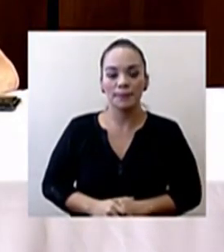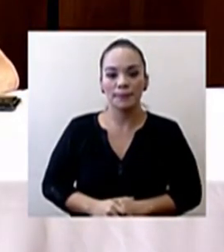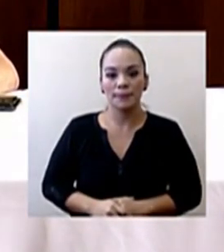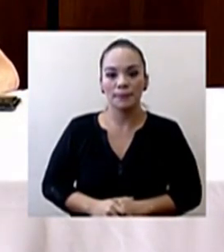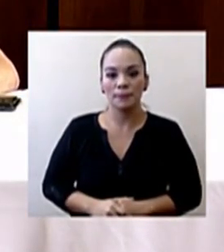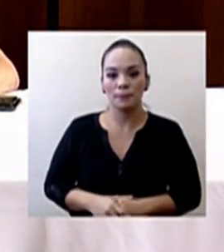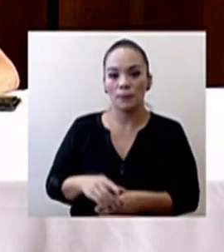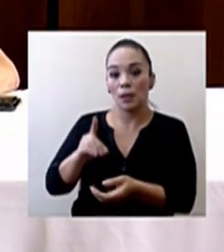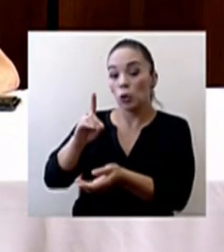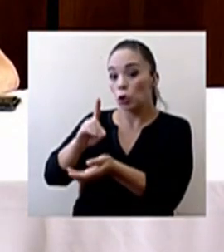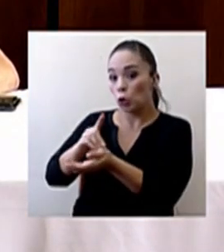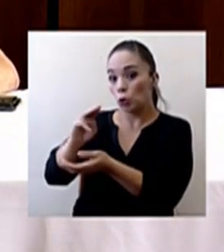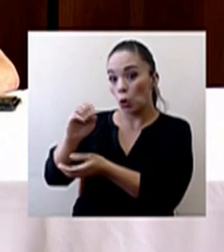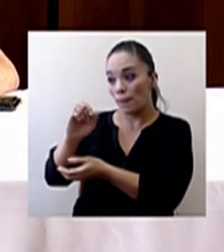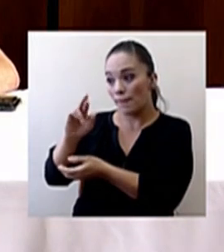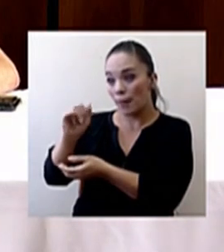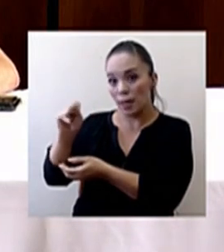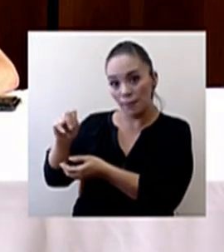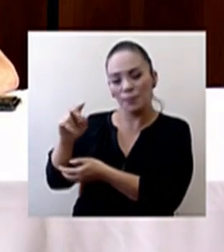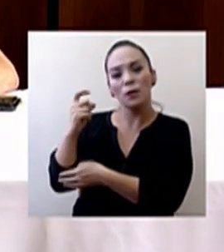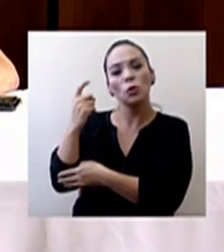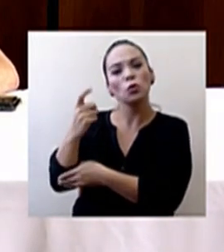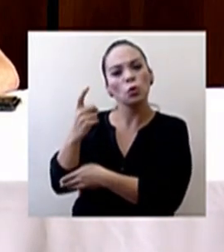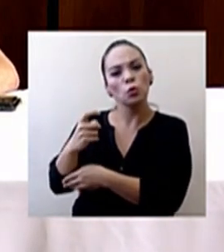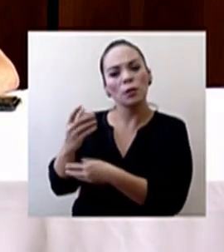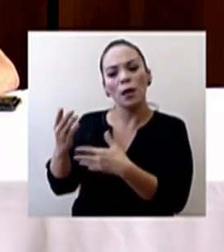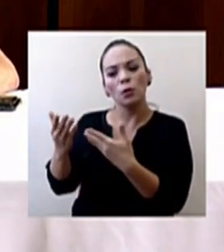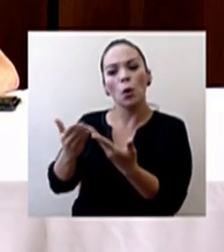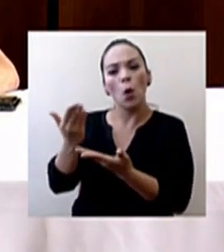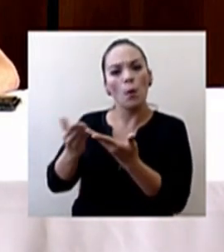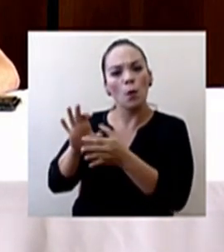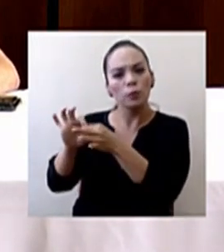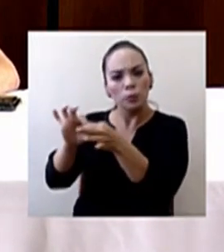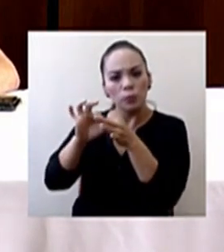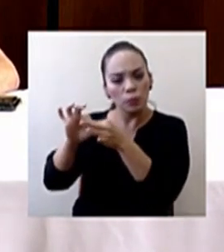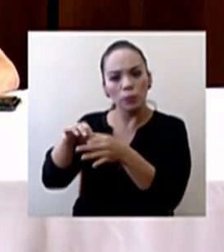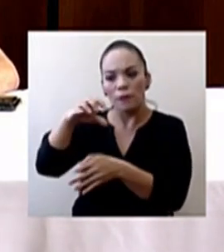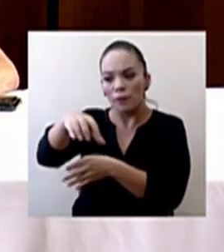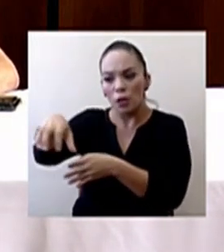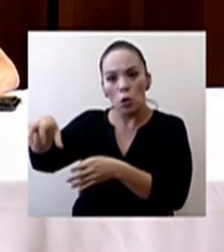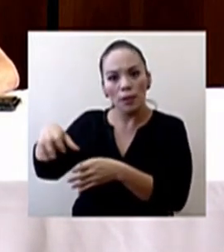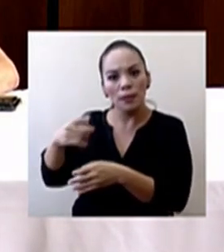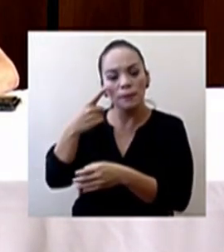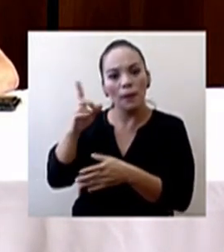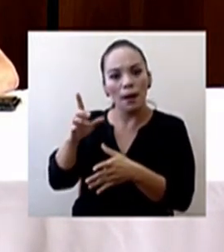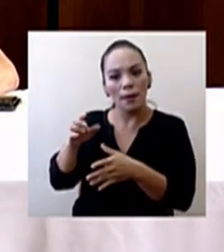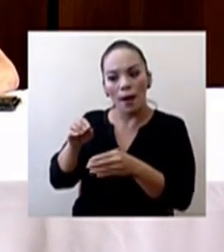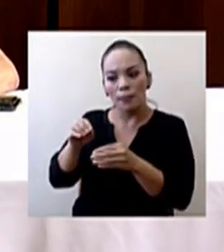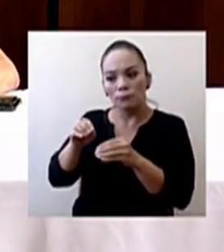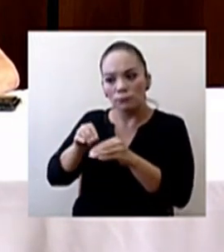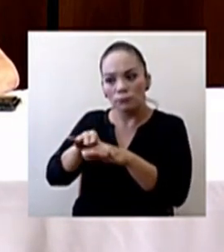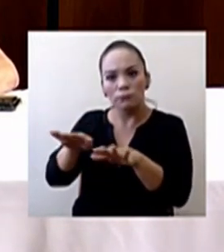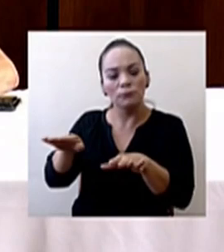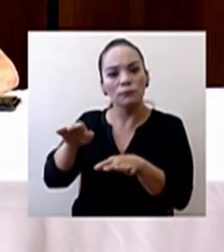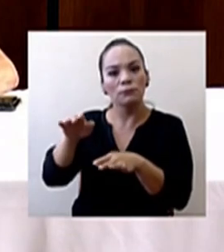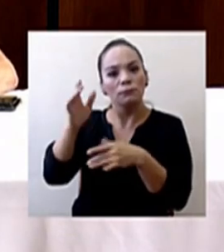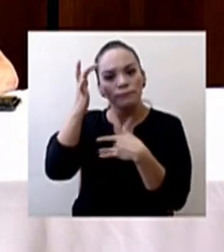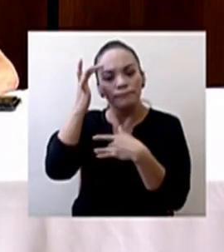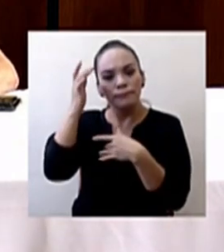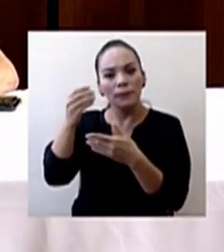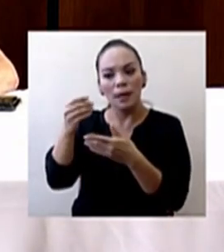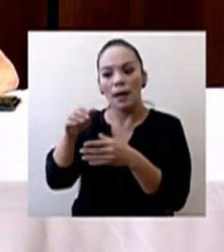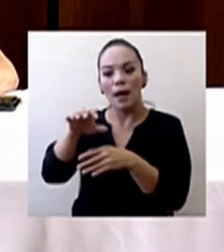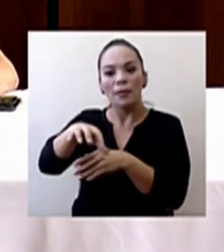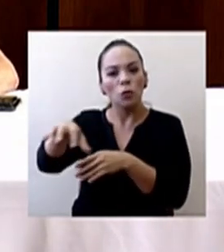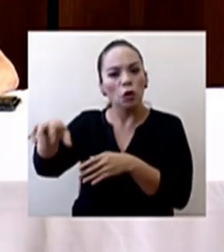Doctor Marín, ¿nos consultan cómo manejan o coordinan con las direcciones regionales para el manejo de la cadena epidemiológica de los cantones positivos?